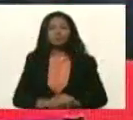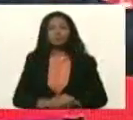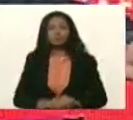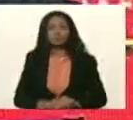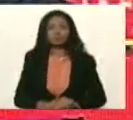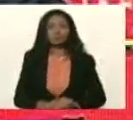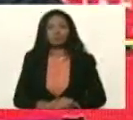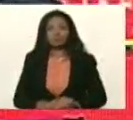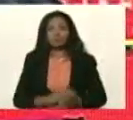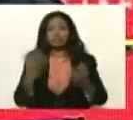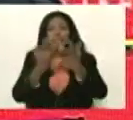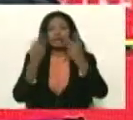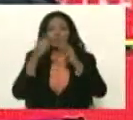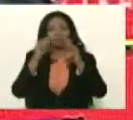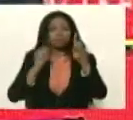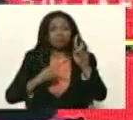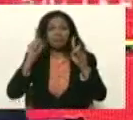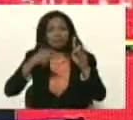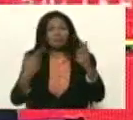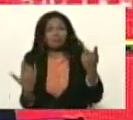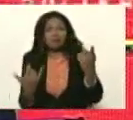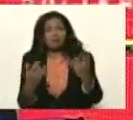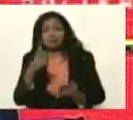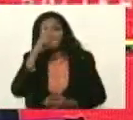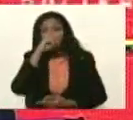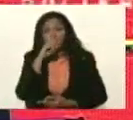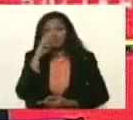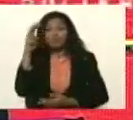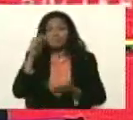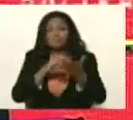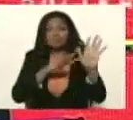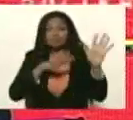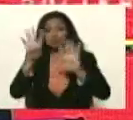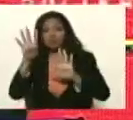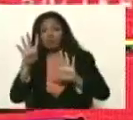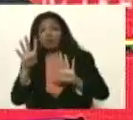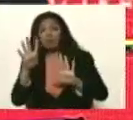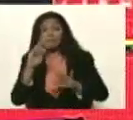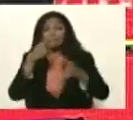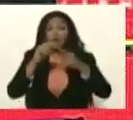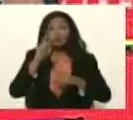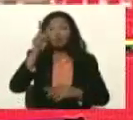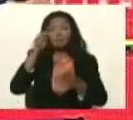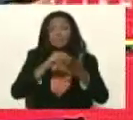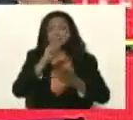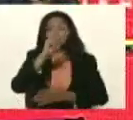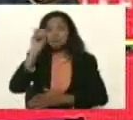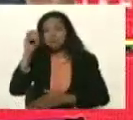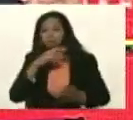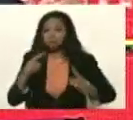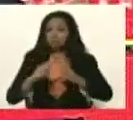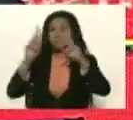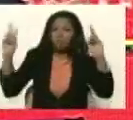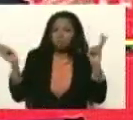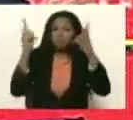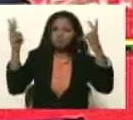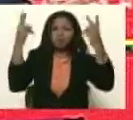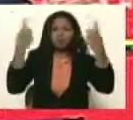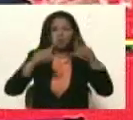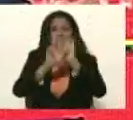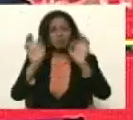la guerra eléctrica, año 2019, bueno, pero el 2020, ya estamos aquí encontrándonos, victoriosos,